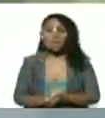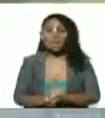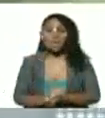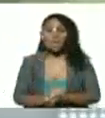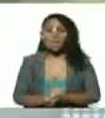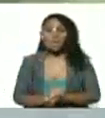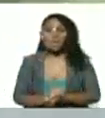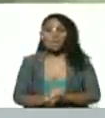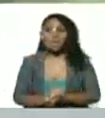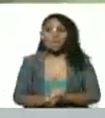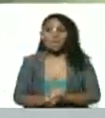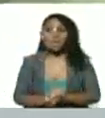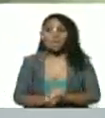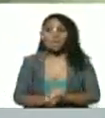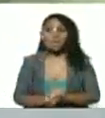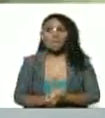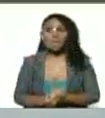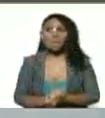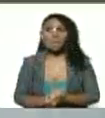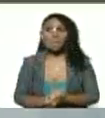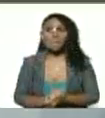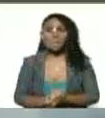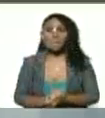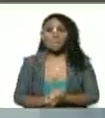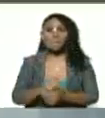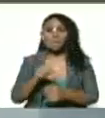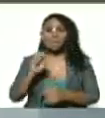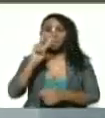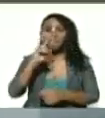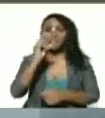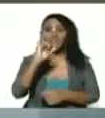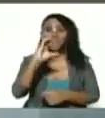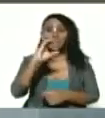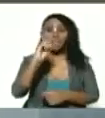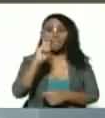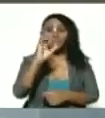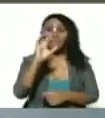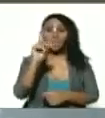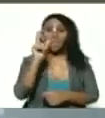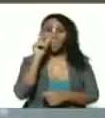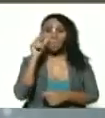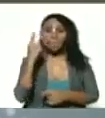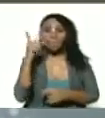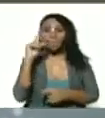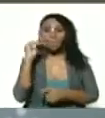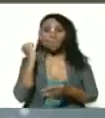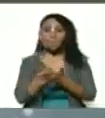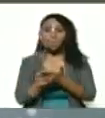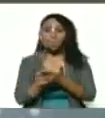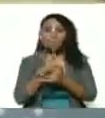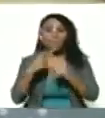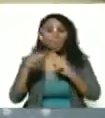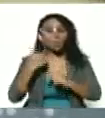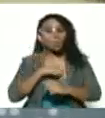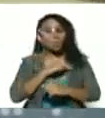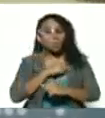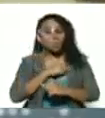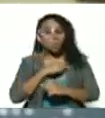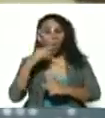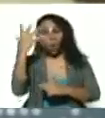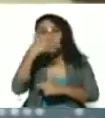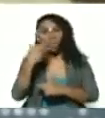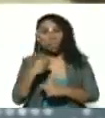Gouverneur, de Víctor Soto Rojas. Pero nosotros, los